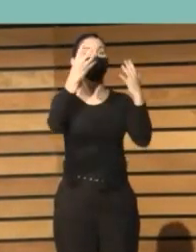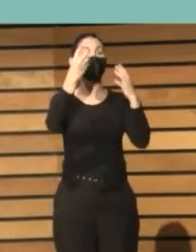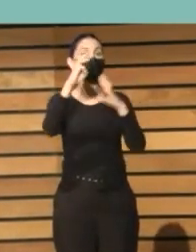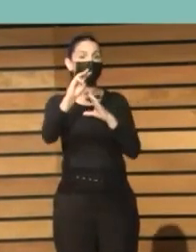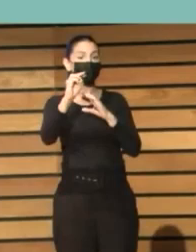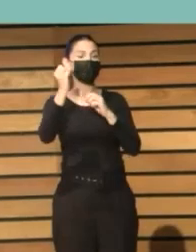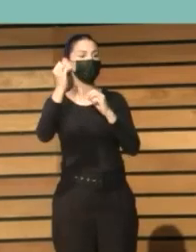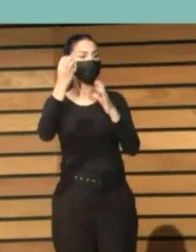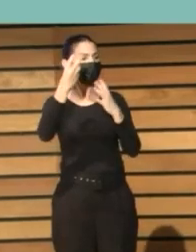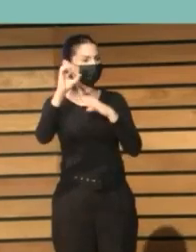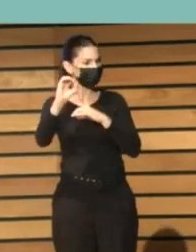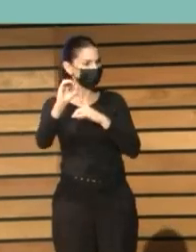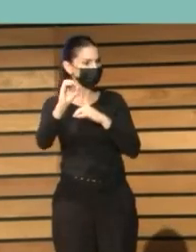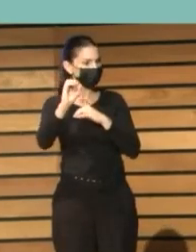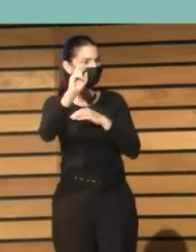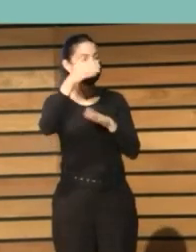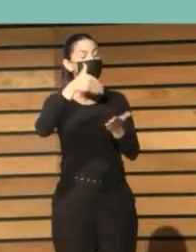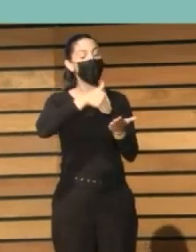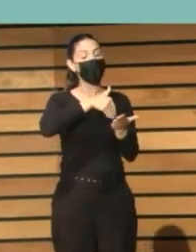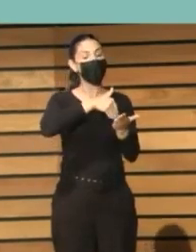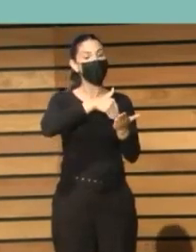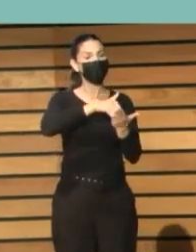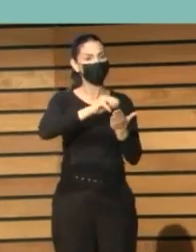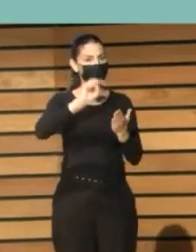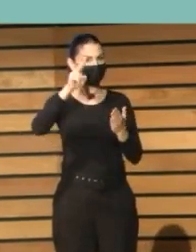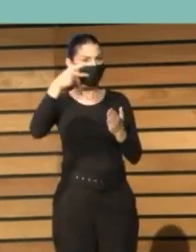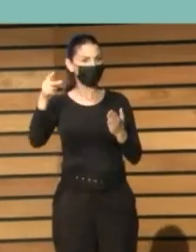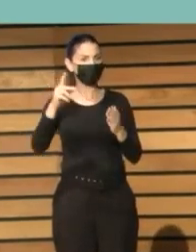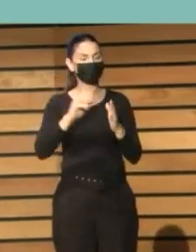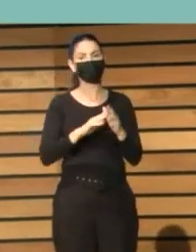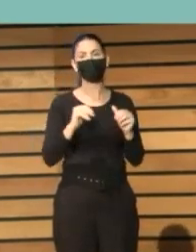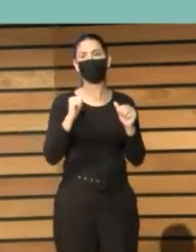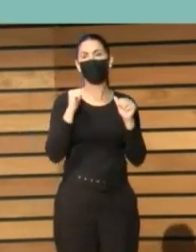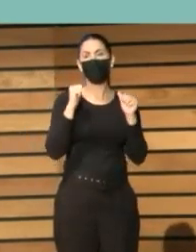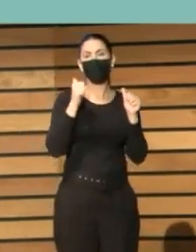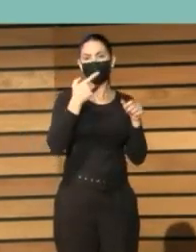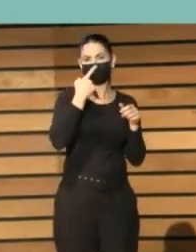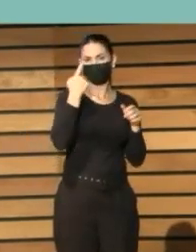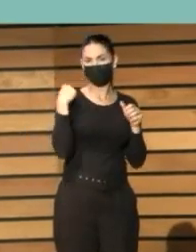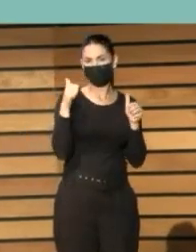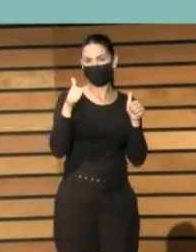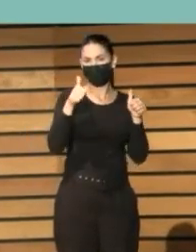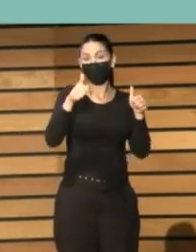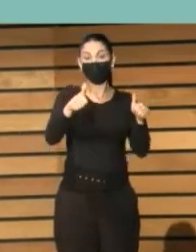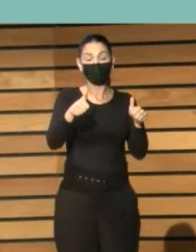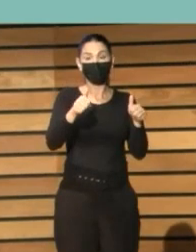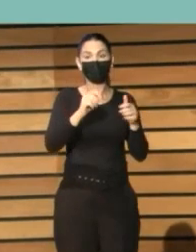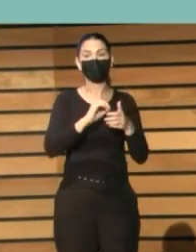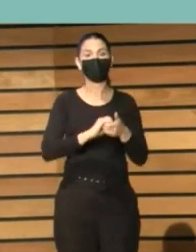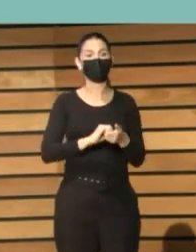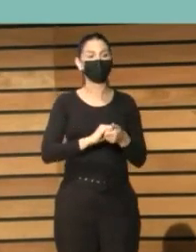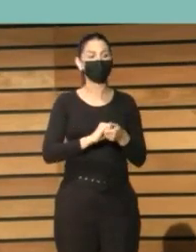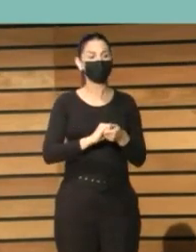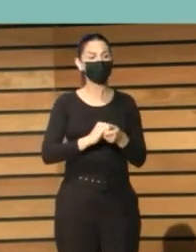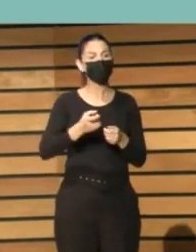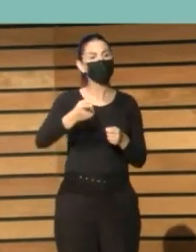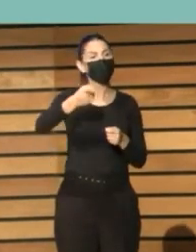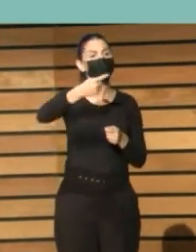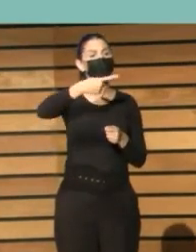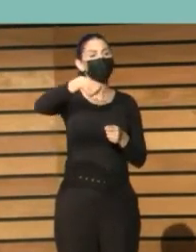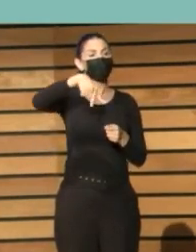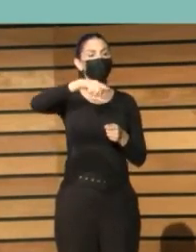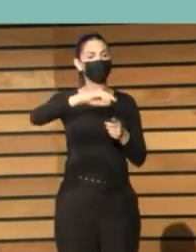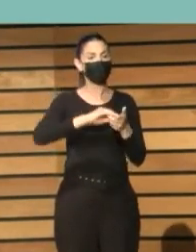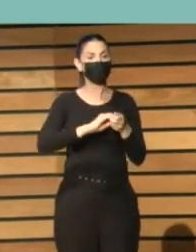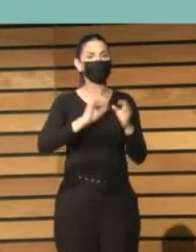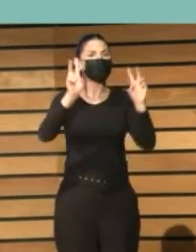2023. Eso nos hizo, a principios de este año, promover una alianza